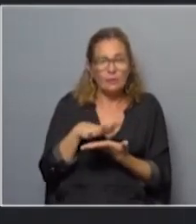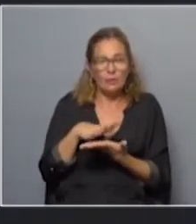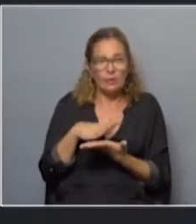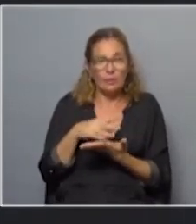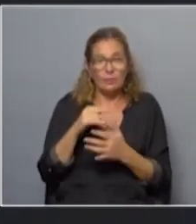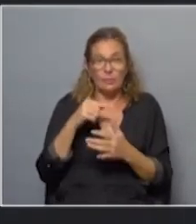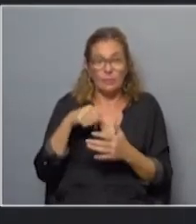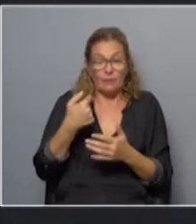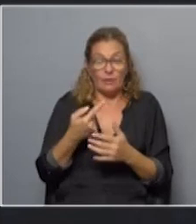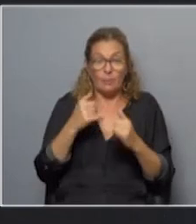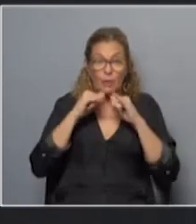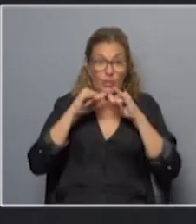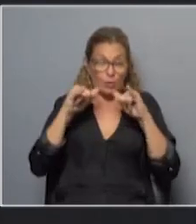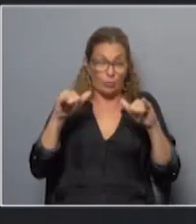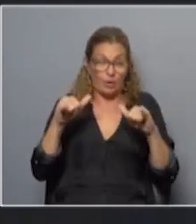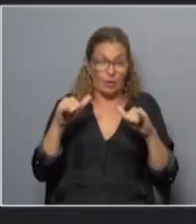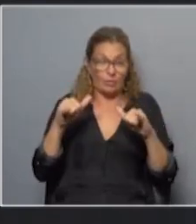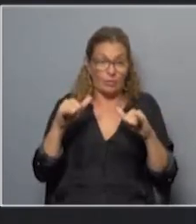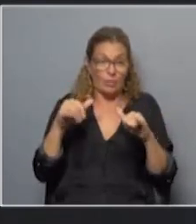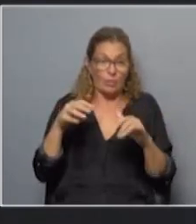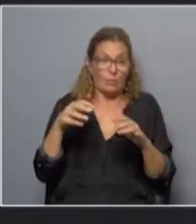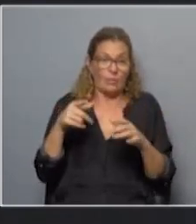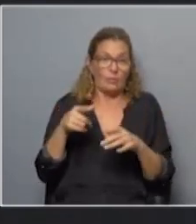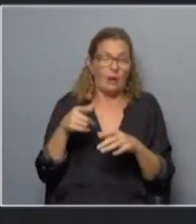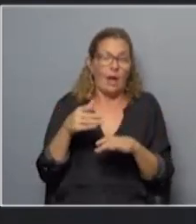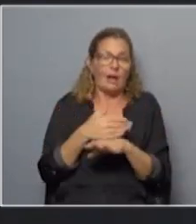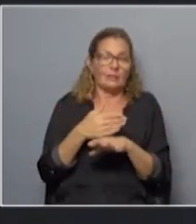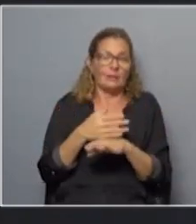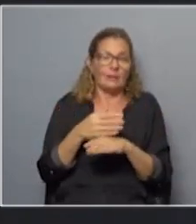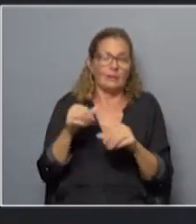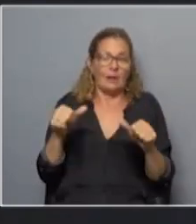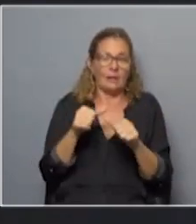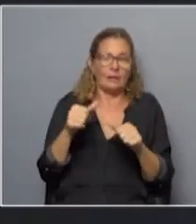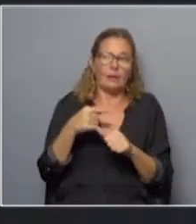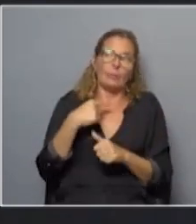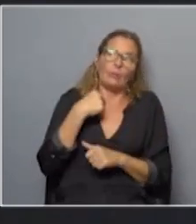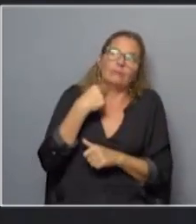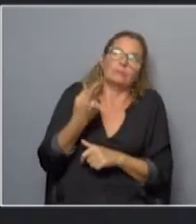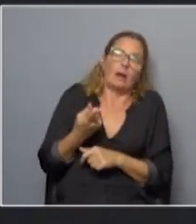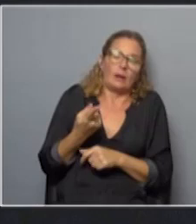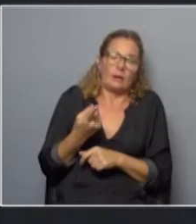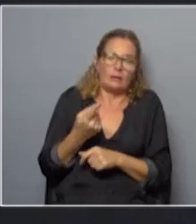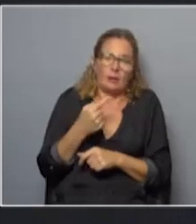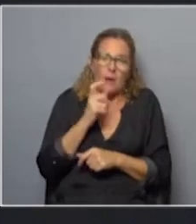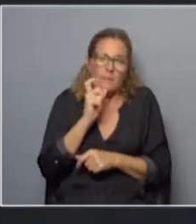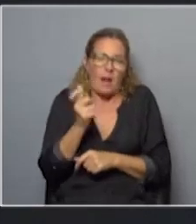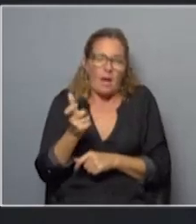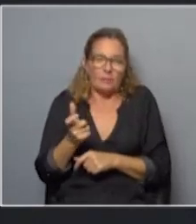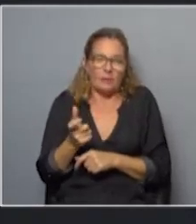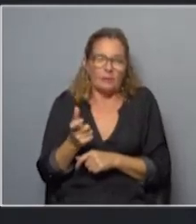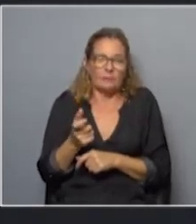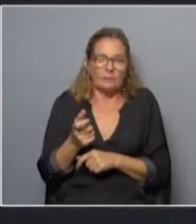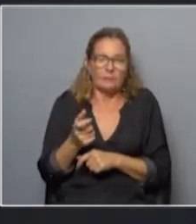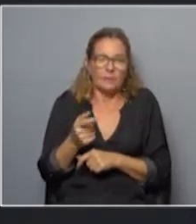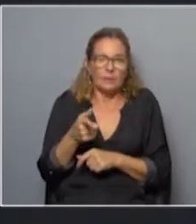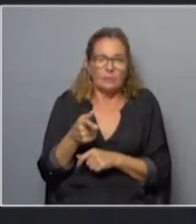denunciando en lugar de realizarnos una crítica desde como